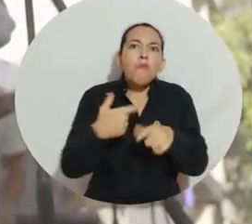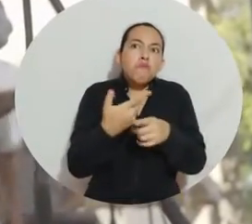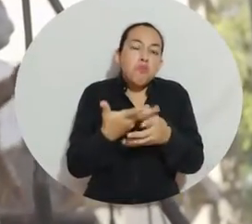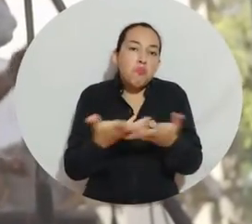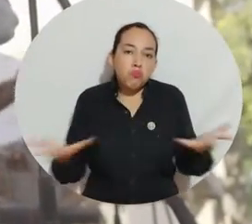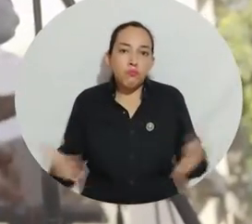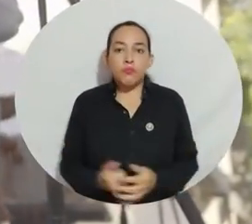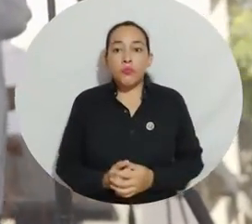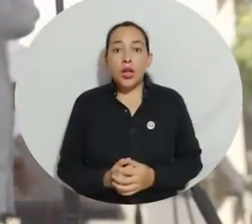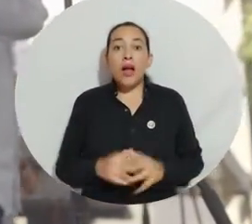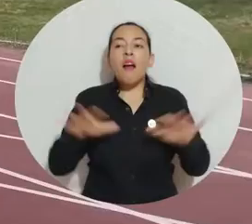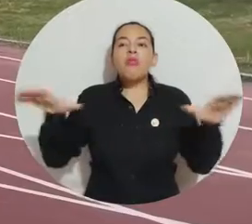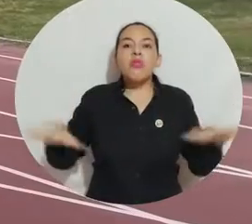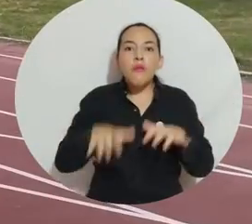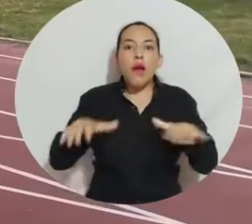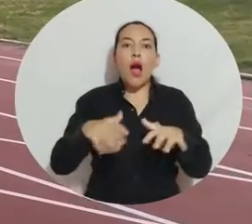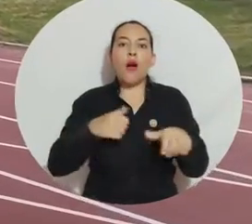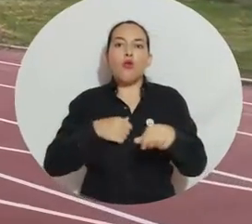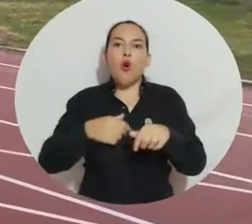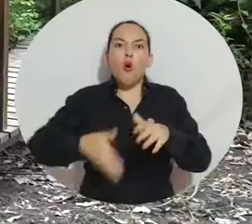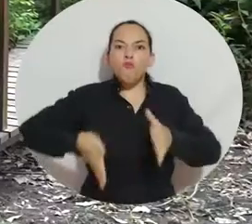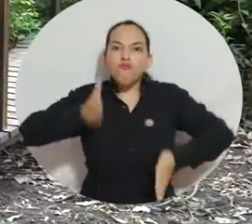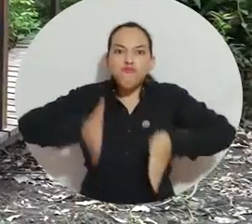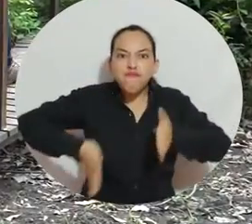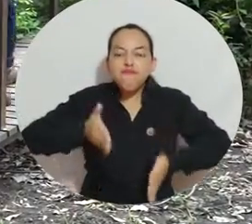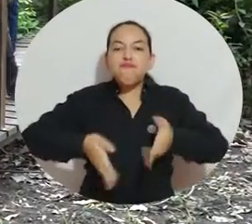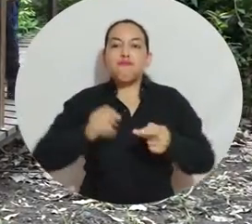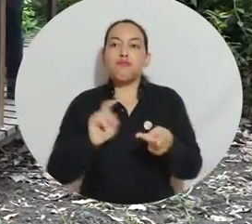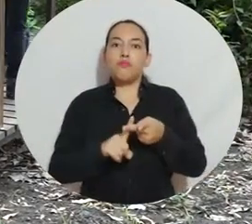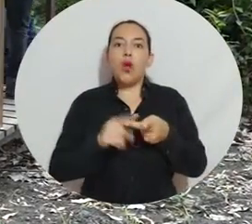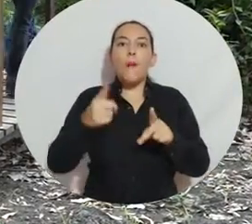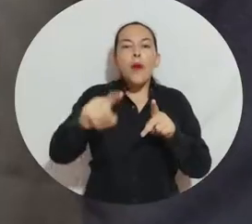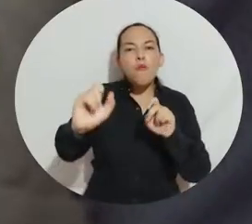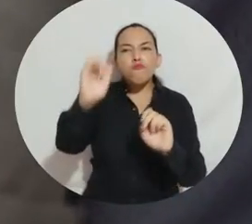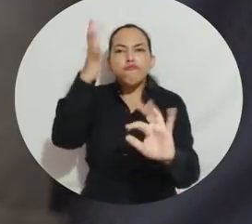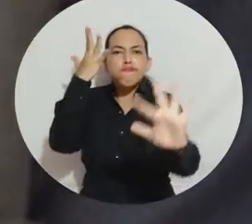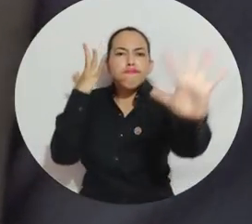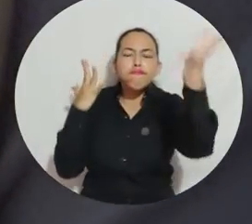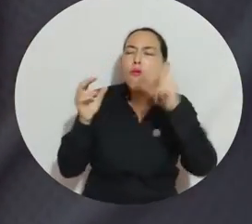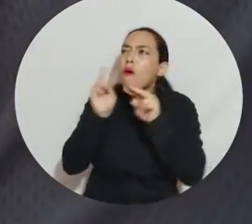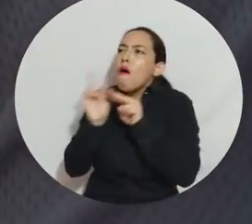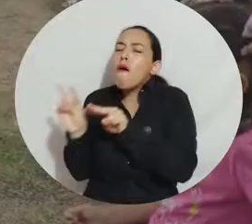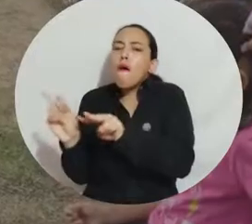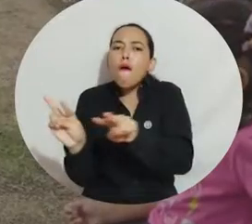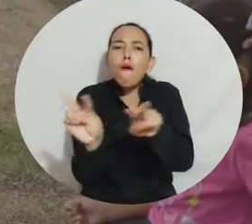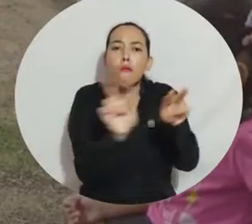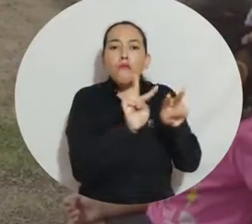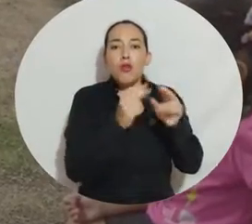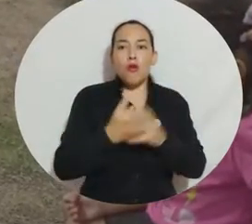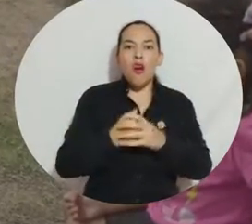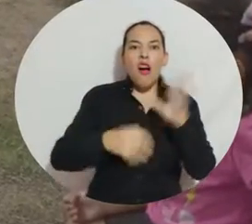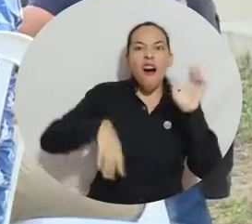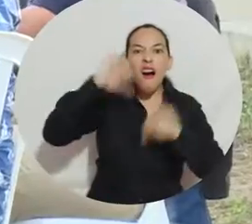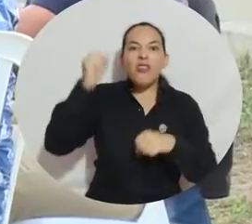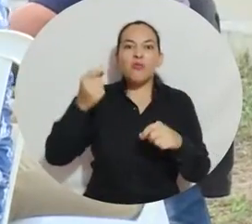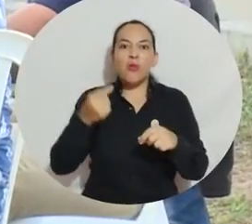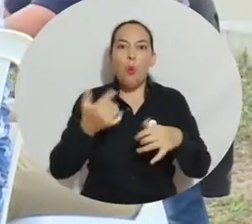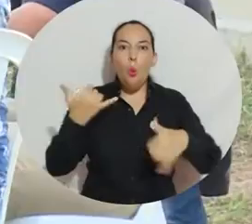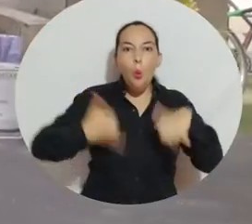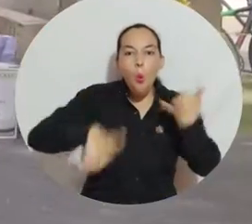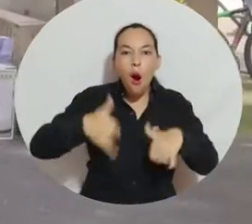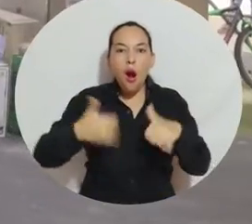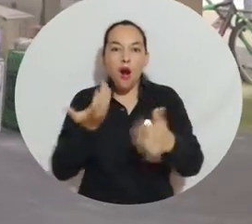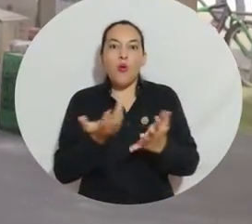Entre las actividades se realizarán carreras deportivas, recorridos en el Bosque Seco de Unimagdalena, concursos, juegos de mesa,